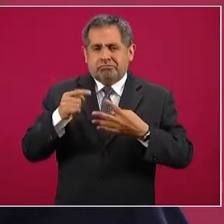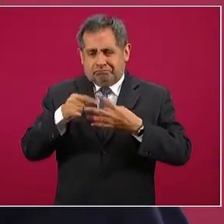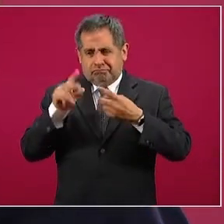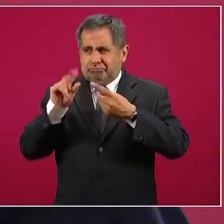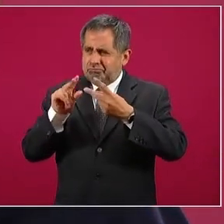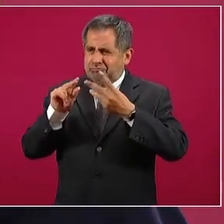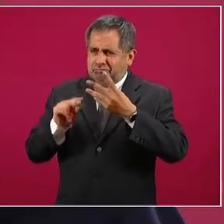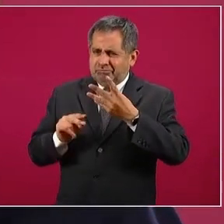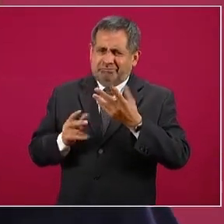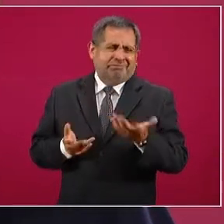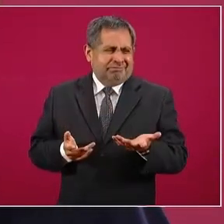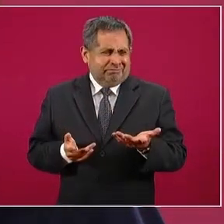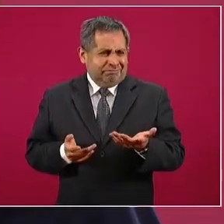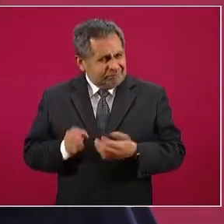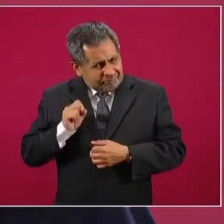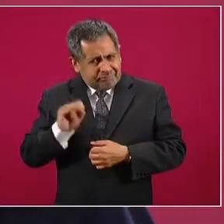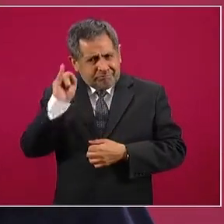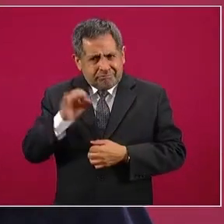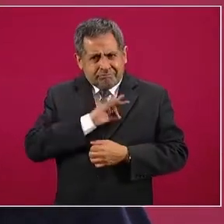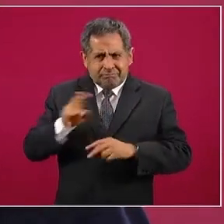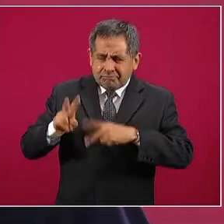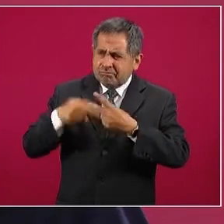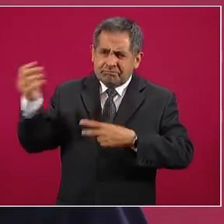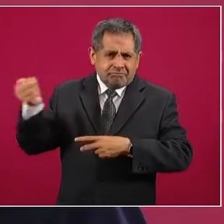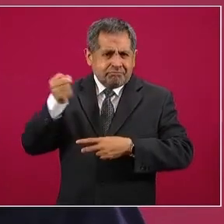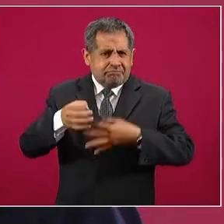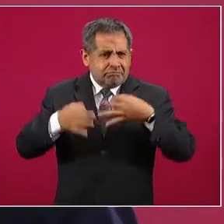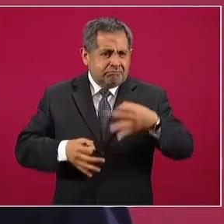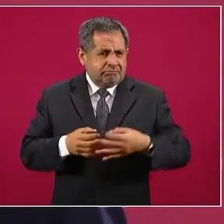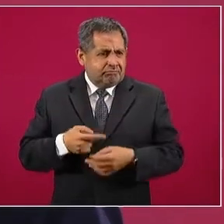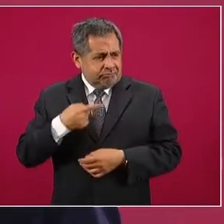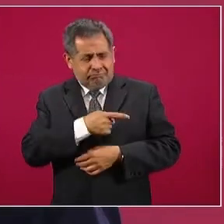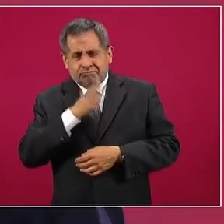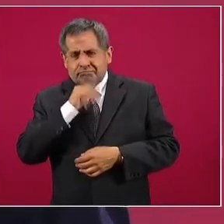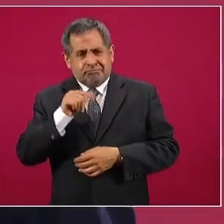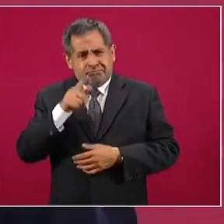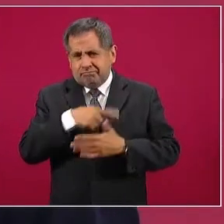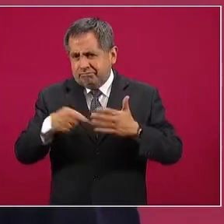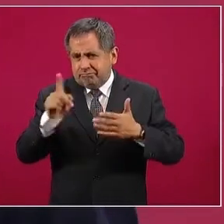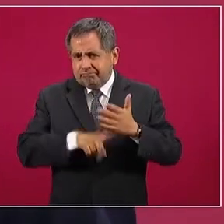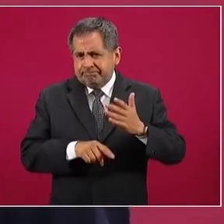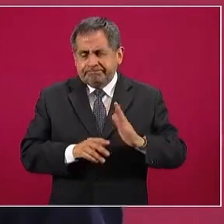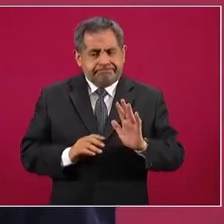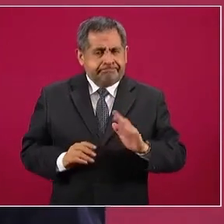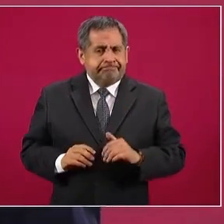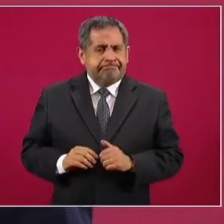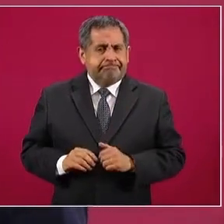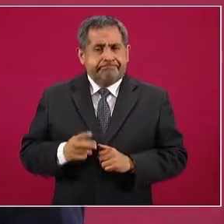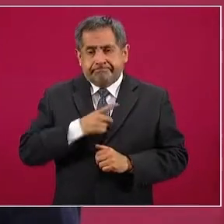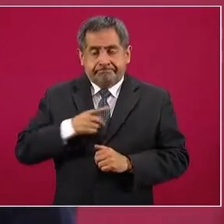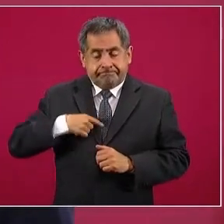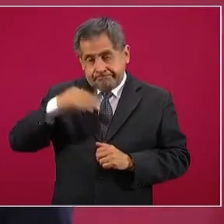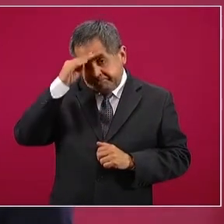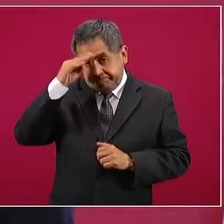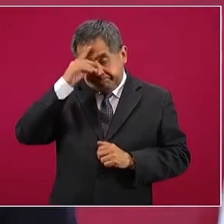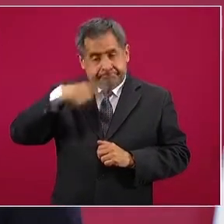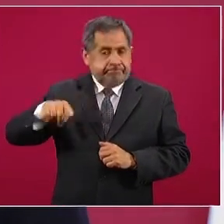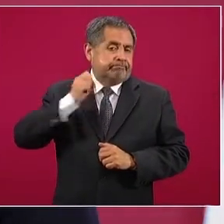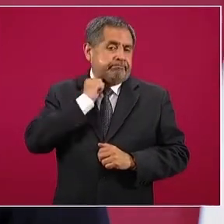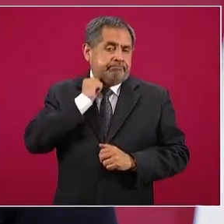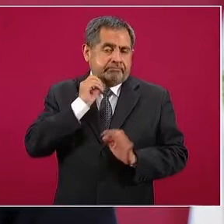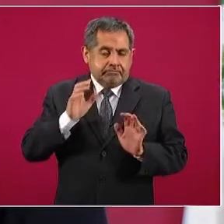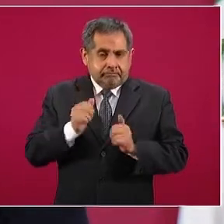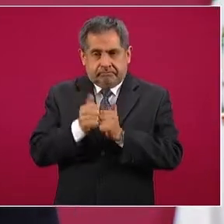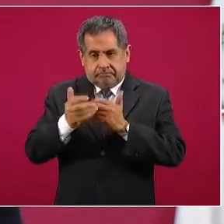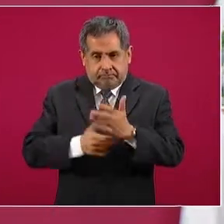eso está muy mal, muy mal, eso lo tienen que ver los senadores. Lo